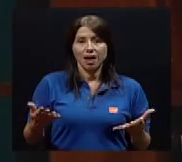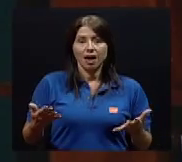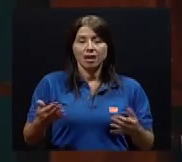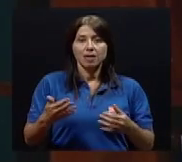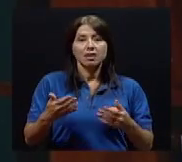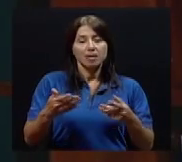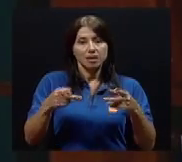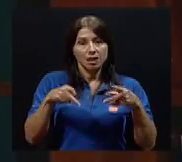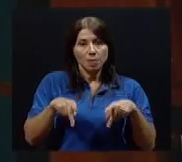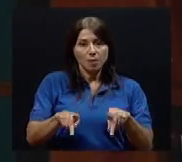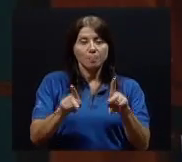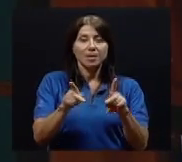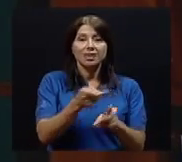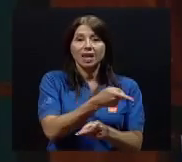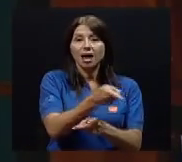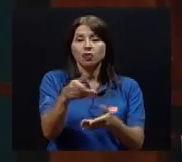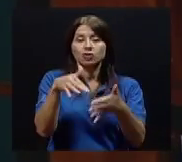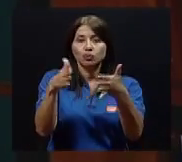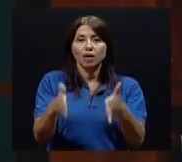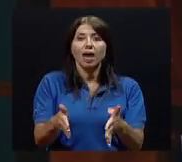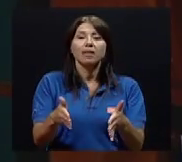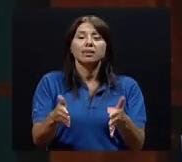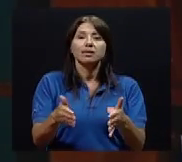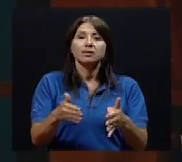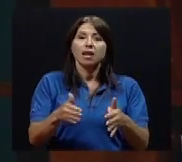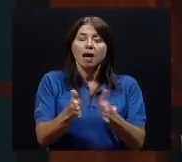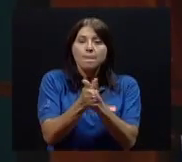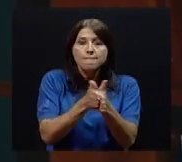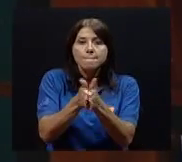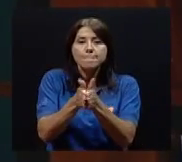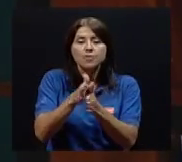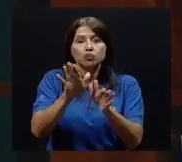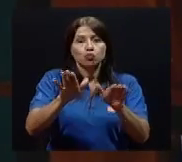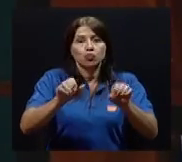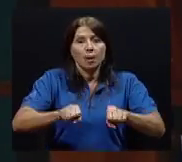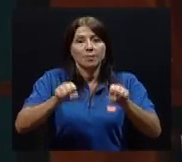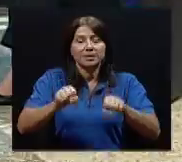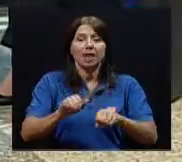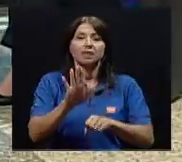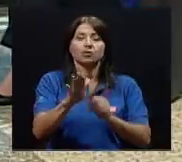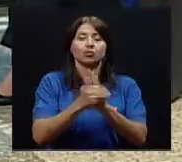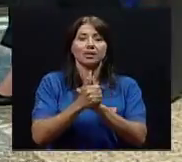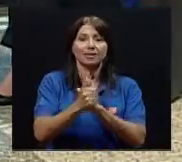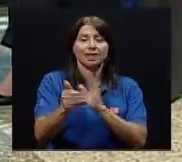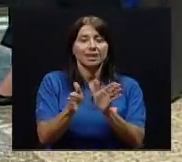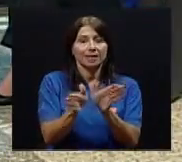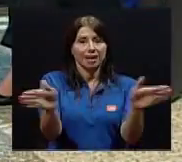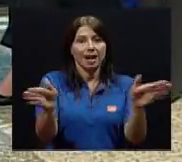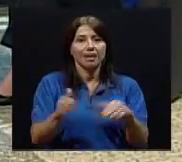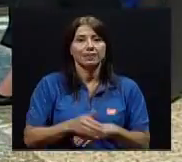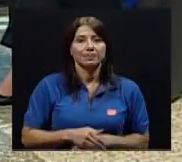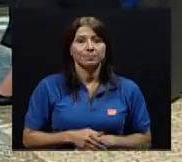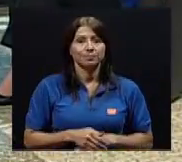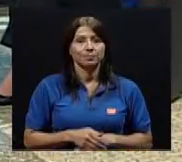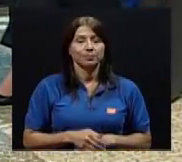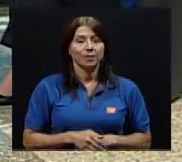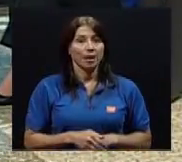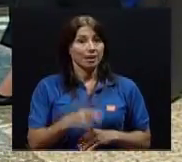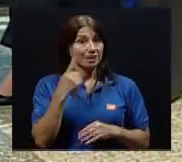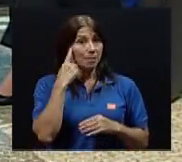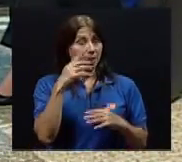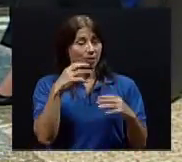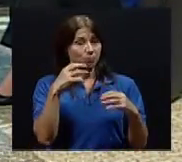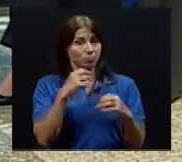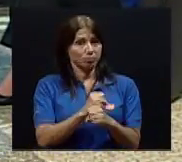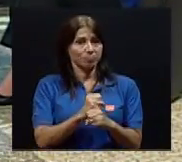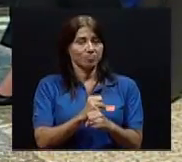los estudiantes potenciar sus capacidades y sus destrezas generales. Para ir ya como recapitulando, ¿verdad, Saidi?